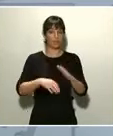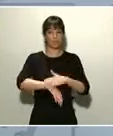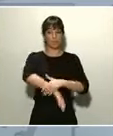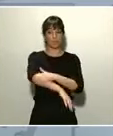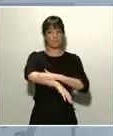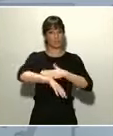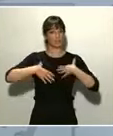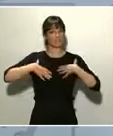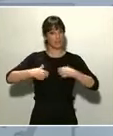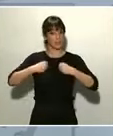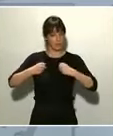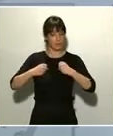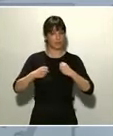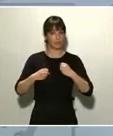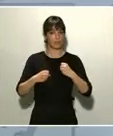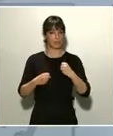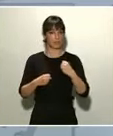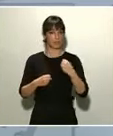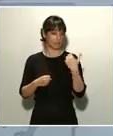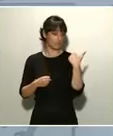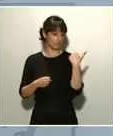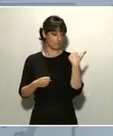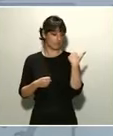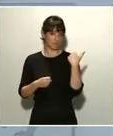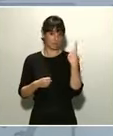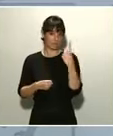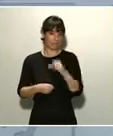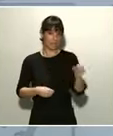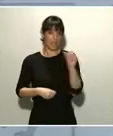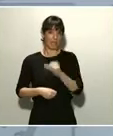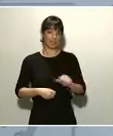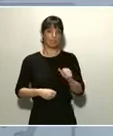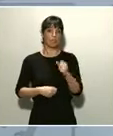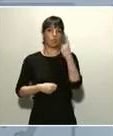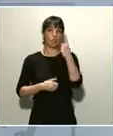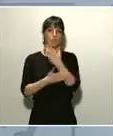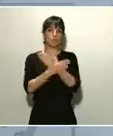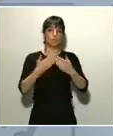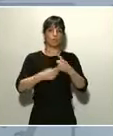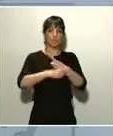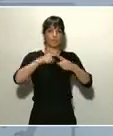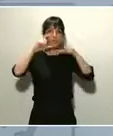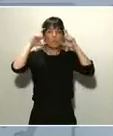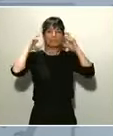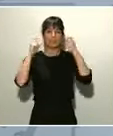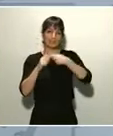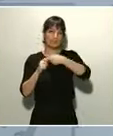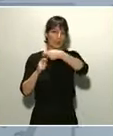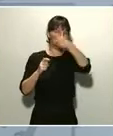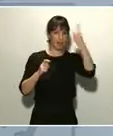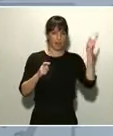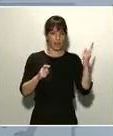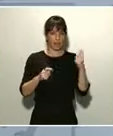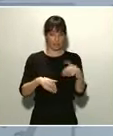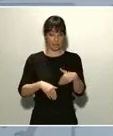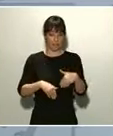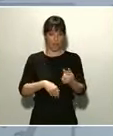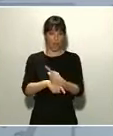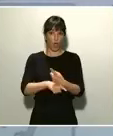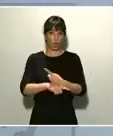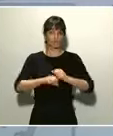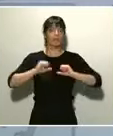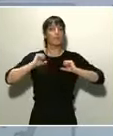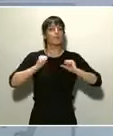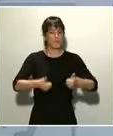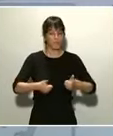estas últimas semanas un millón y medio de mascarillas. En las próximas horas se va a empezar a distribuir también la entrega